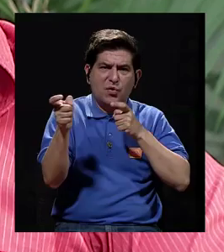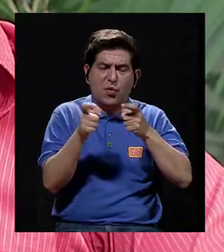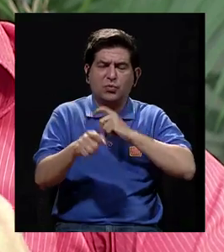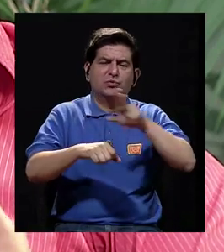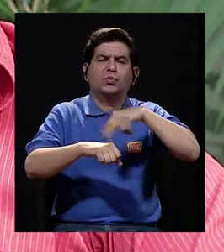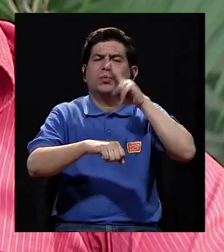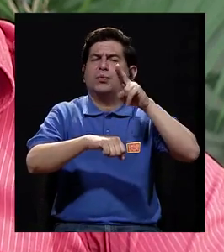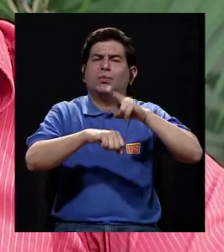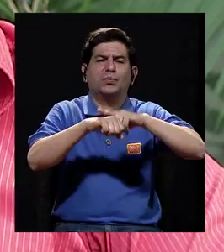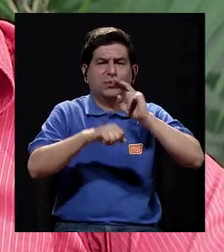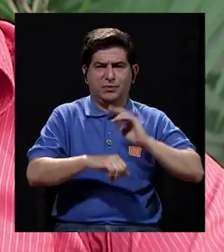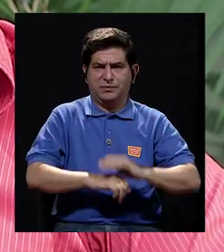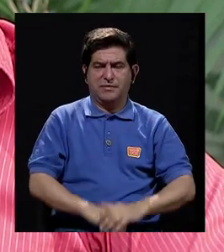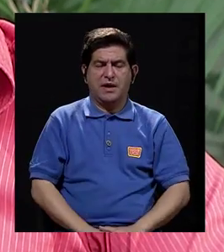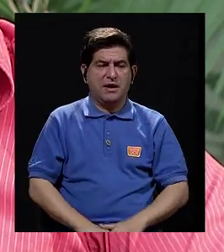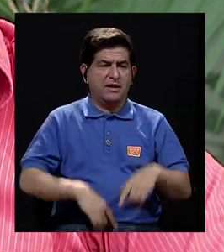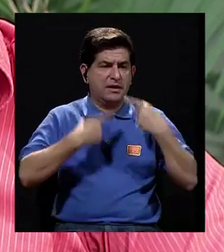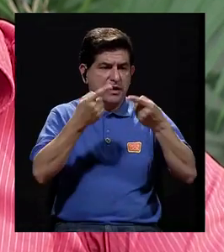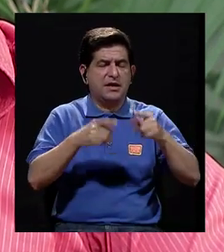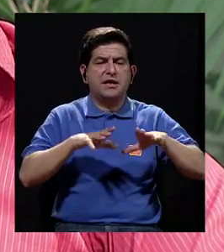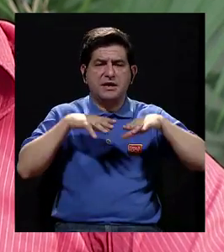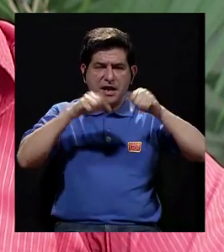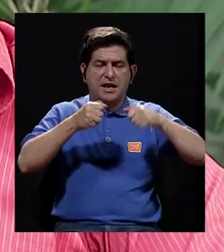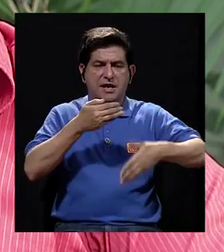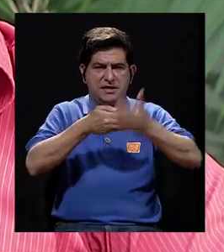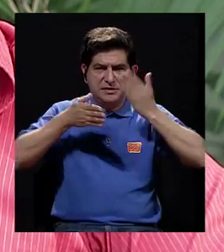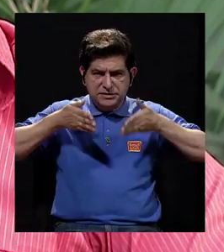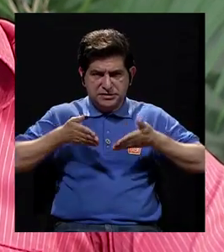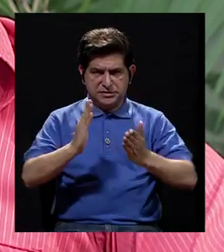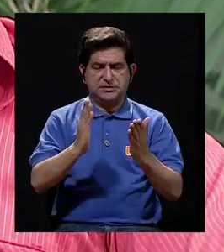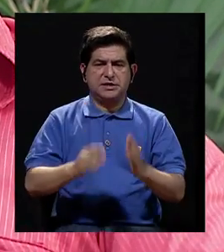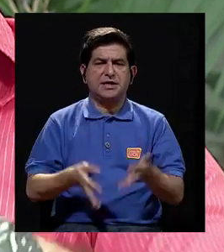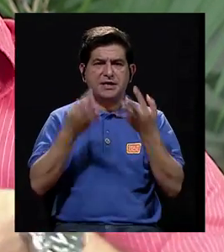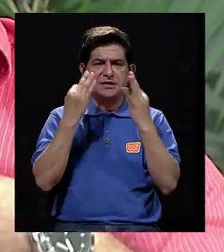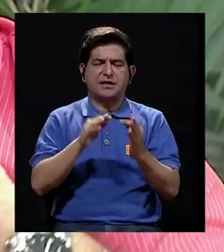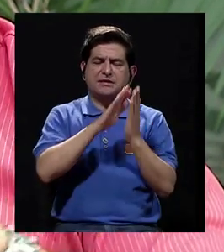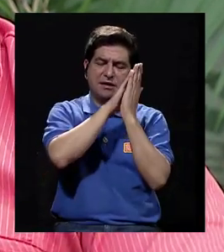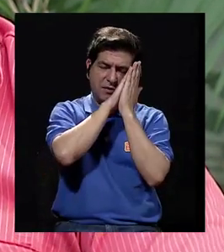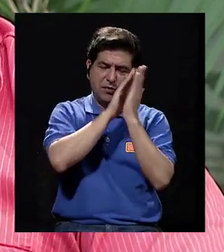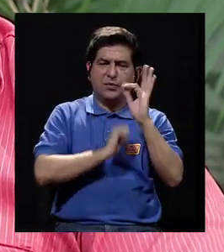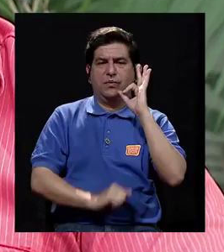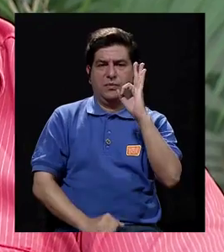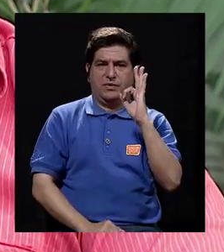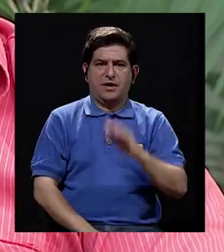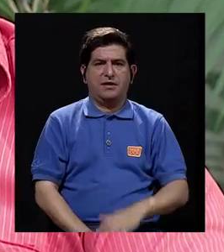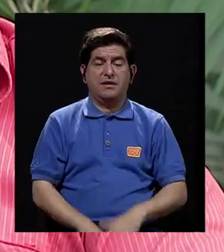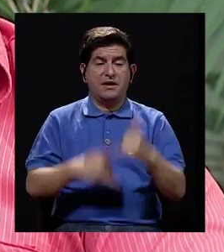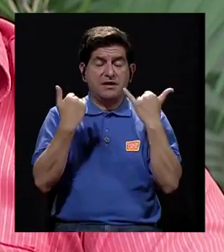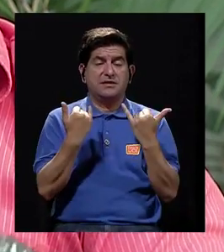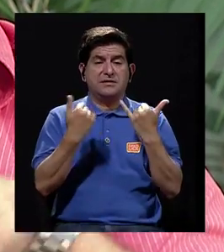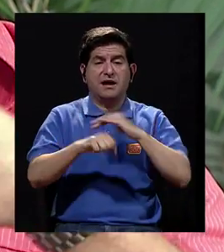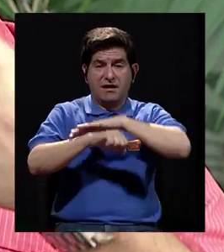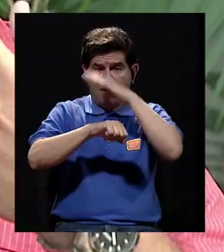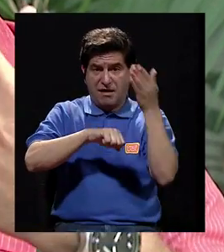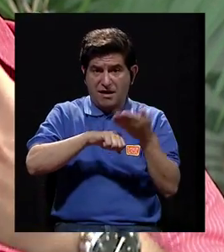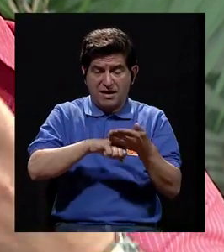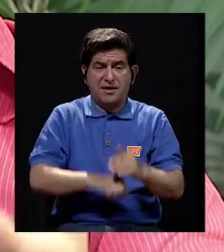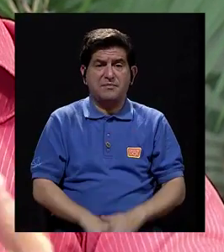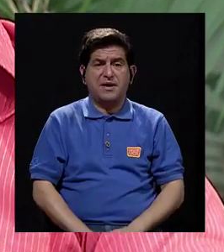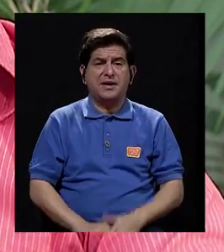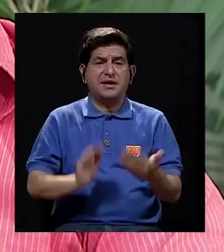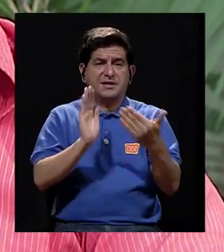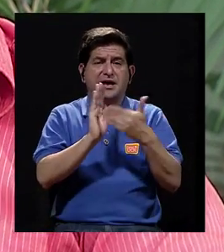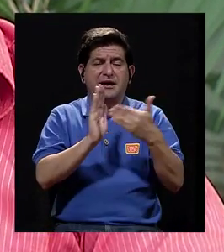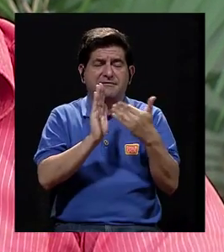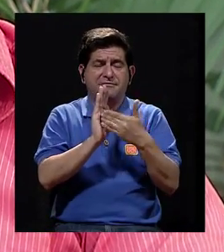controles normales, digamos, de ir a la consulta prenatal, normal, tratar de dormir bien. Usualmente ya el embarazo lo que